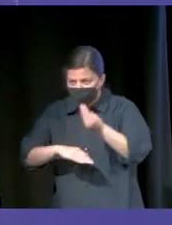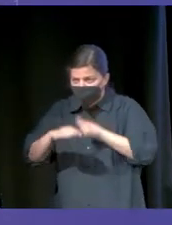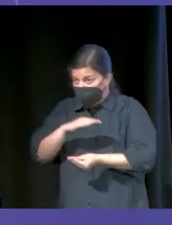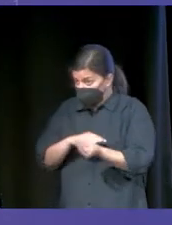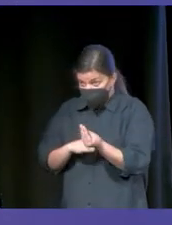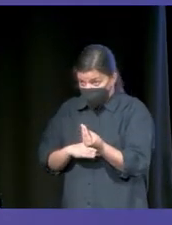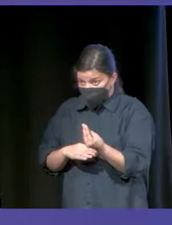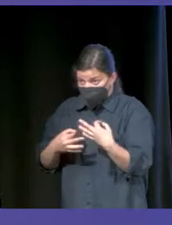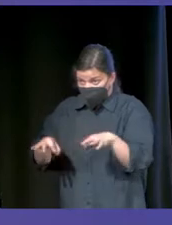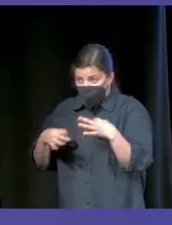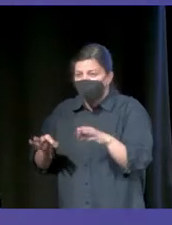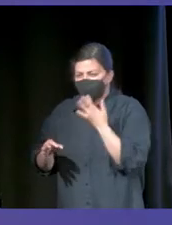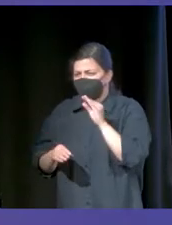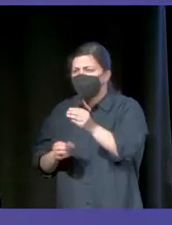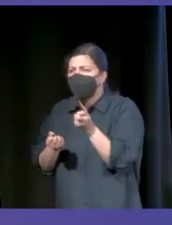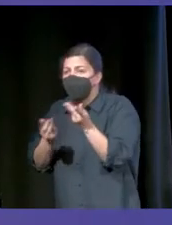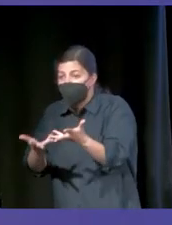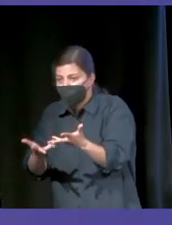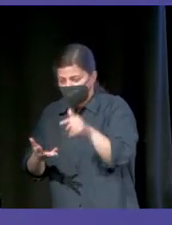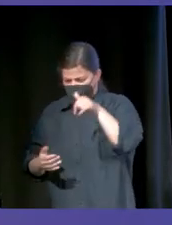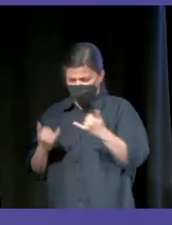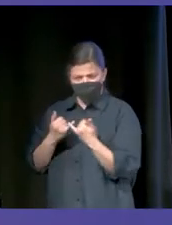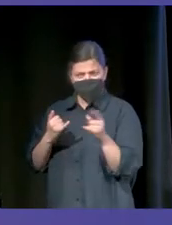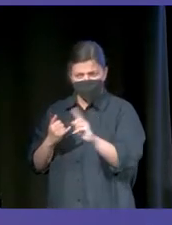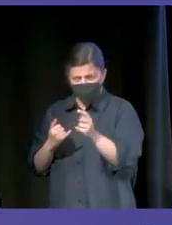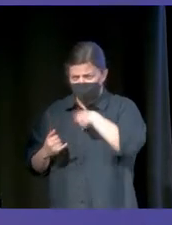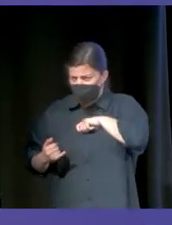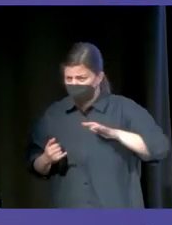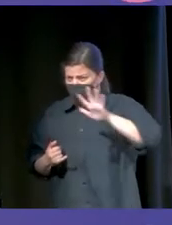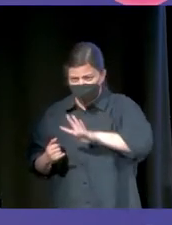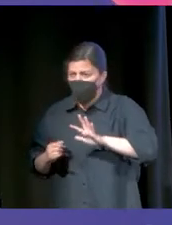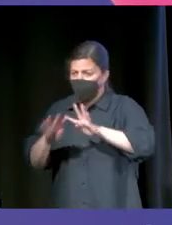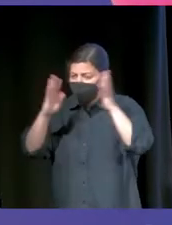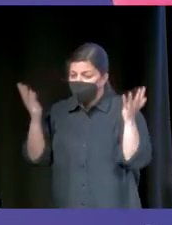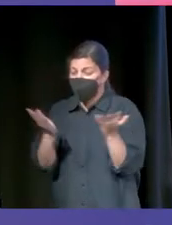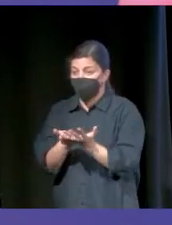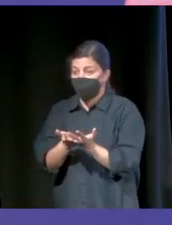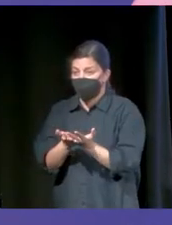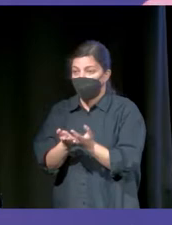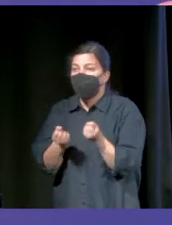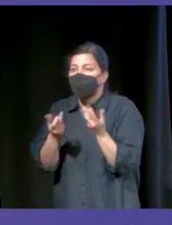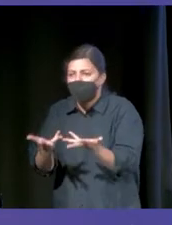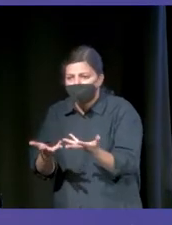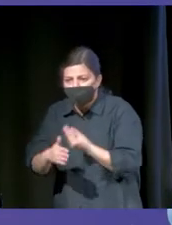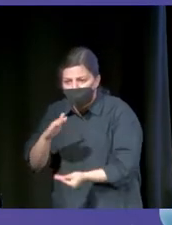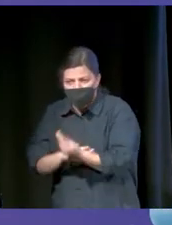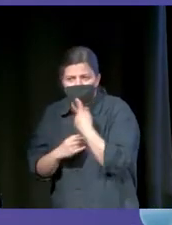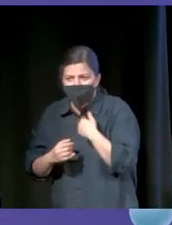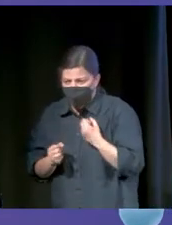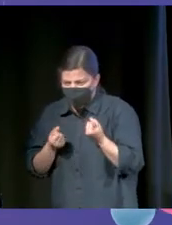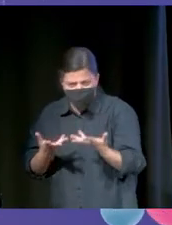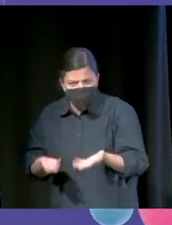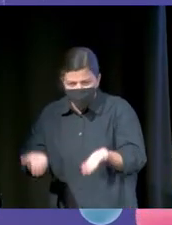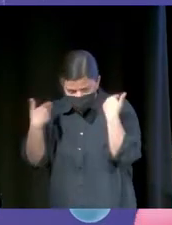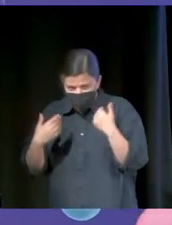pregunto cuántos bebés nacen cada segundo, no en Tenerife, ni en España, en todo el mundo, ¿cuántos bebés nacen? Critadme un número, en un